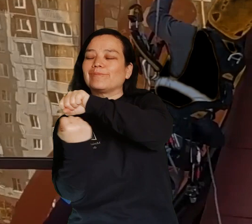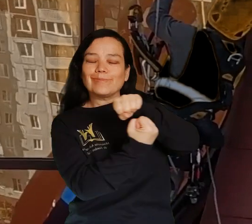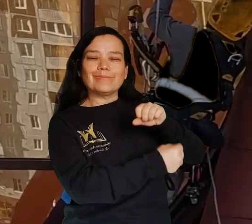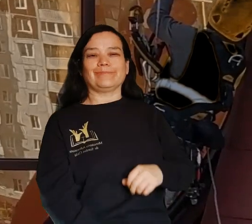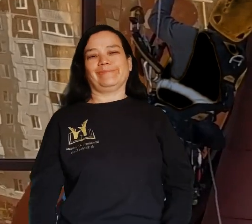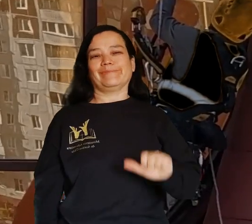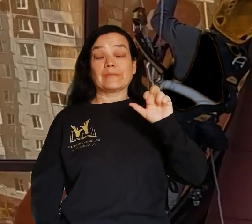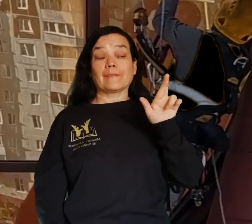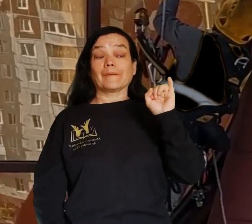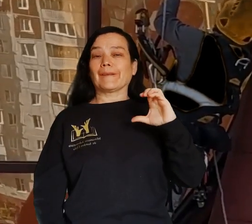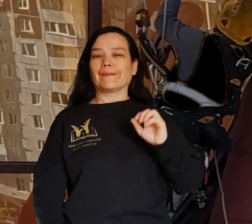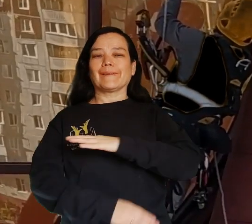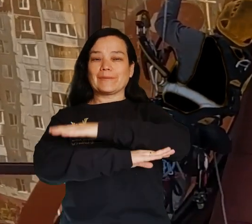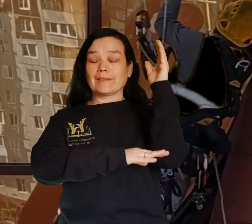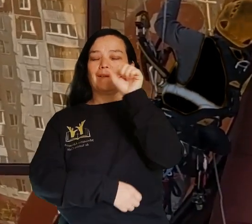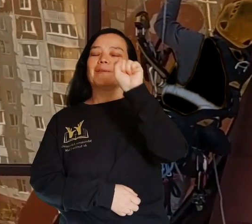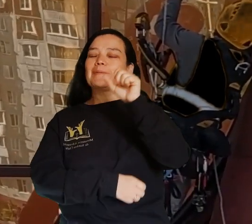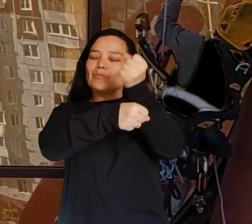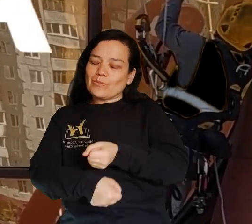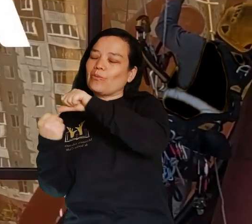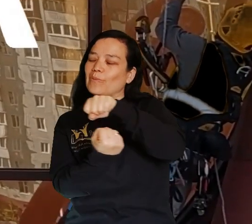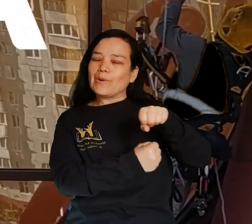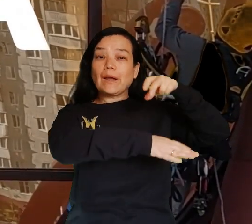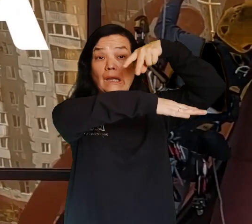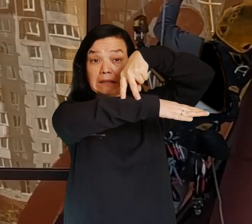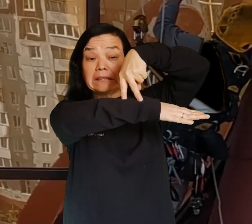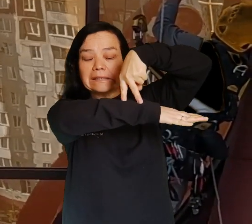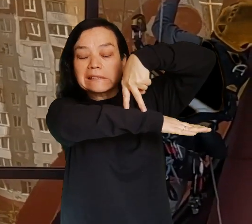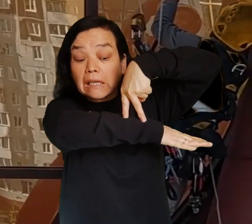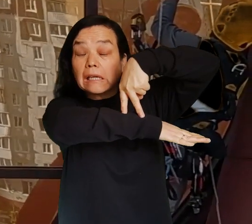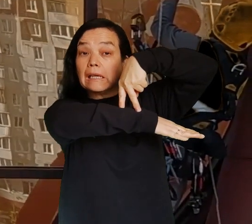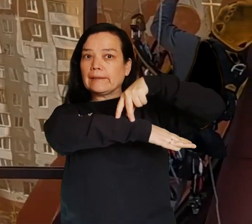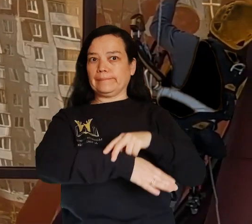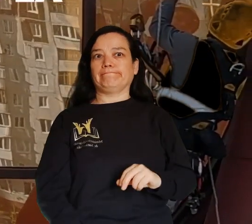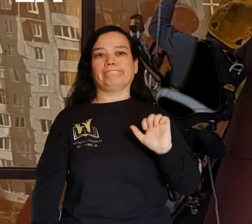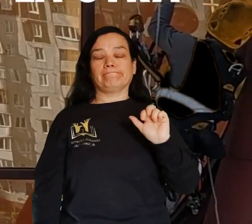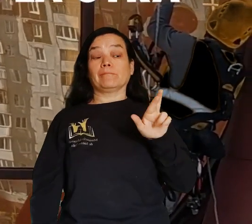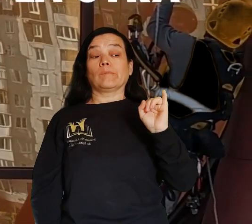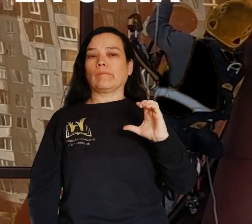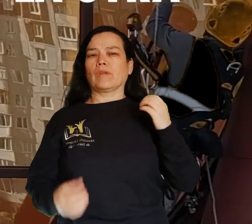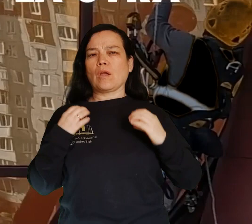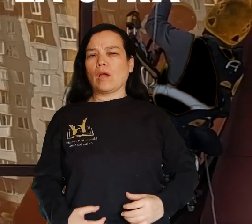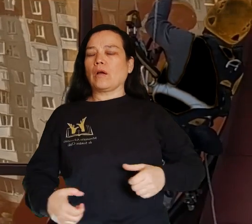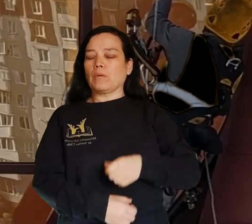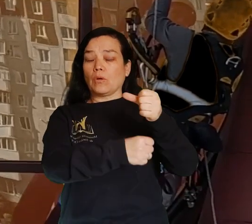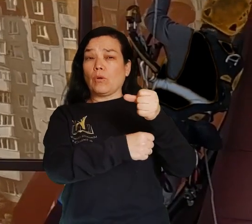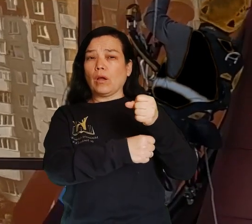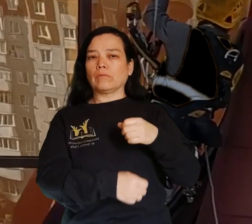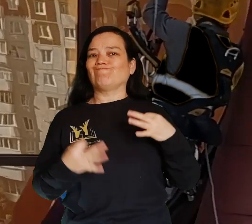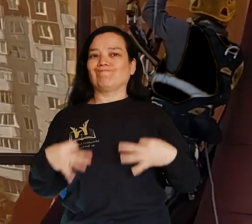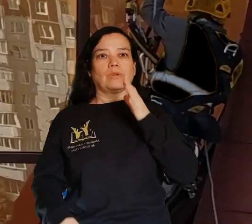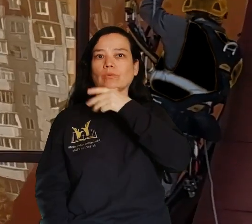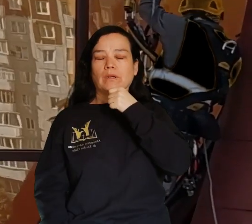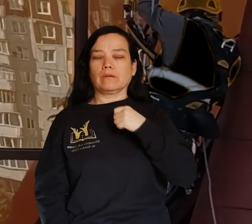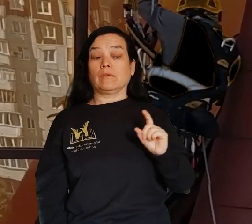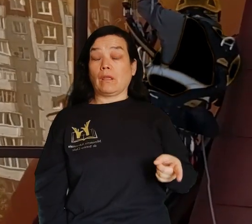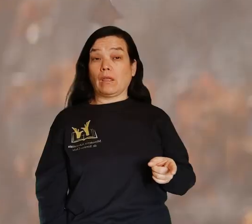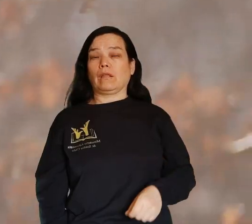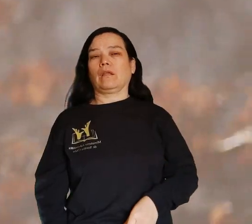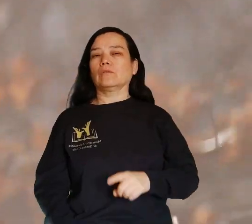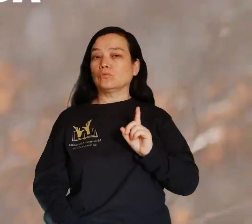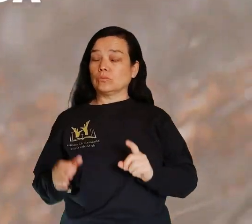único que podía hacer era agarrarse al marco con una sola mano mientras trabajaba con la otra. Da miedo, ¿verdad?